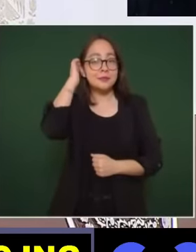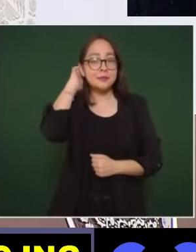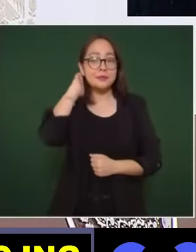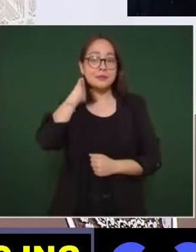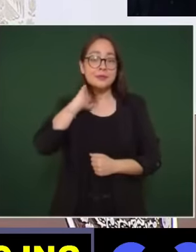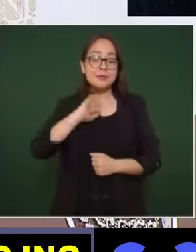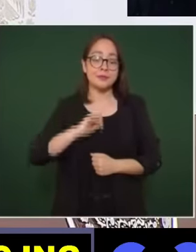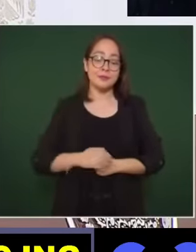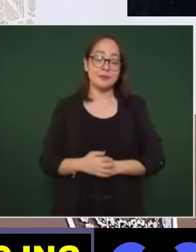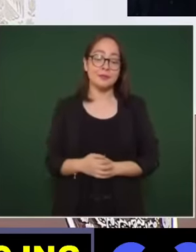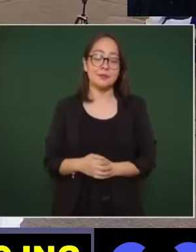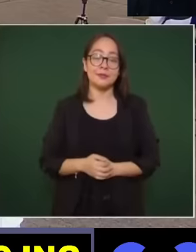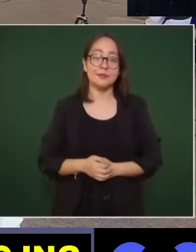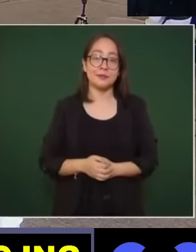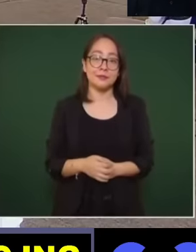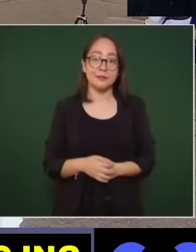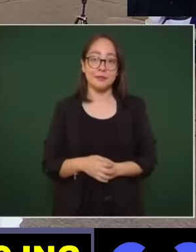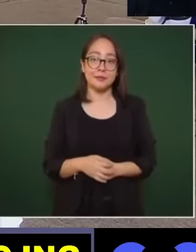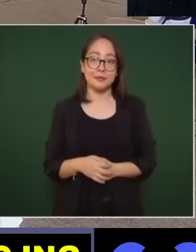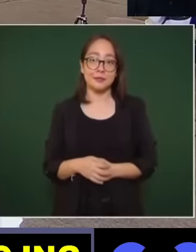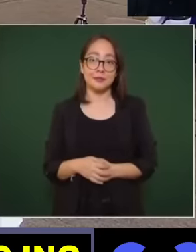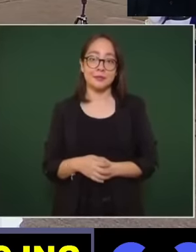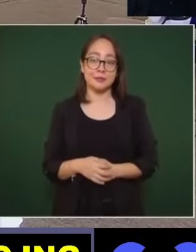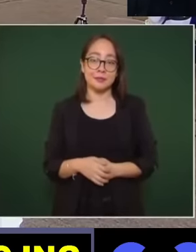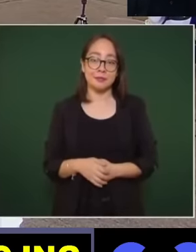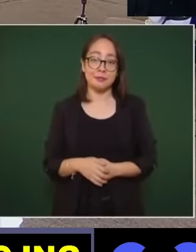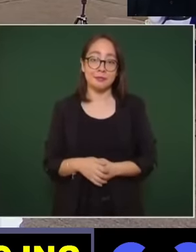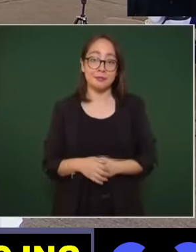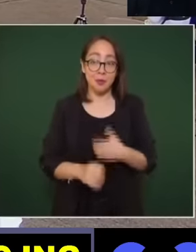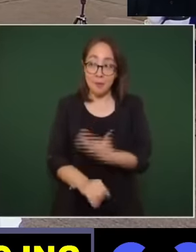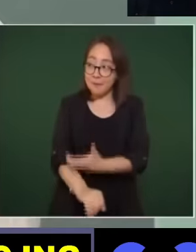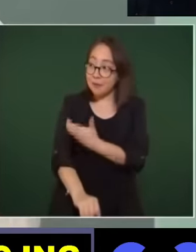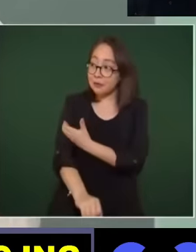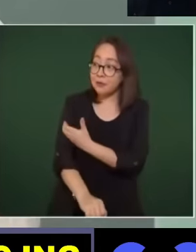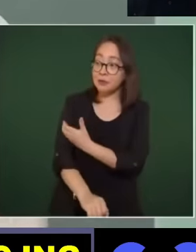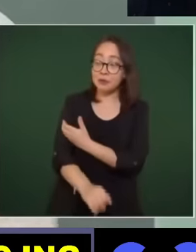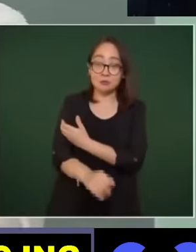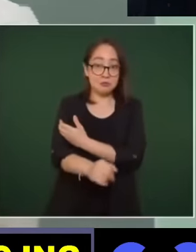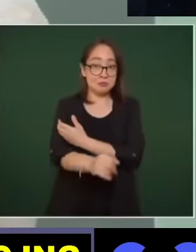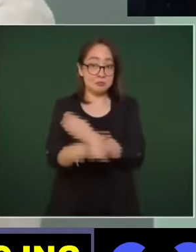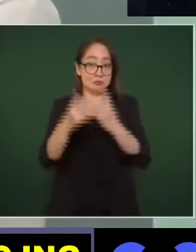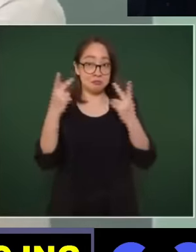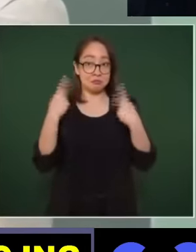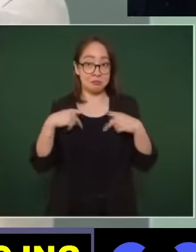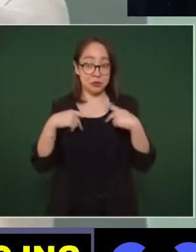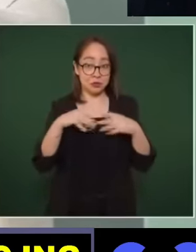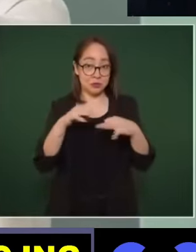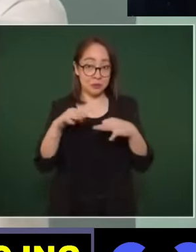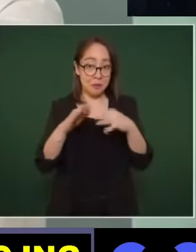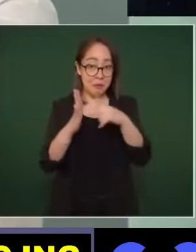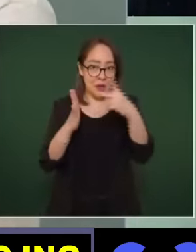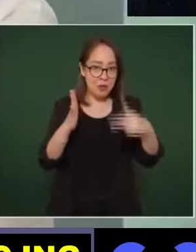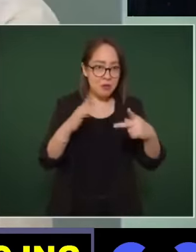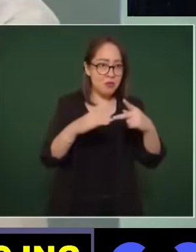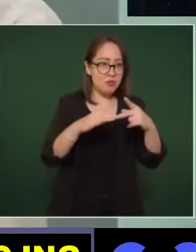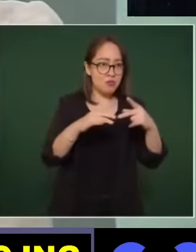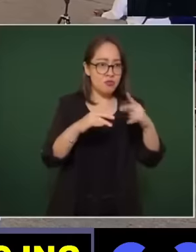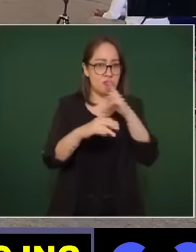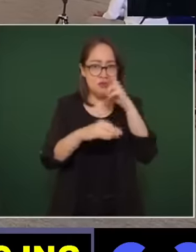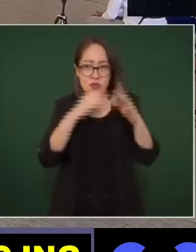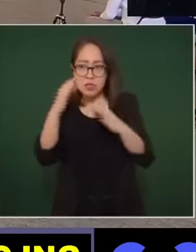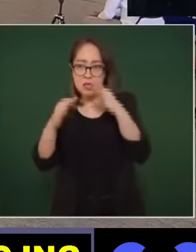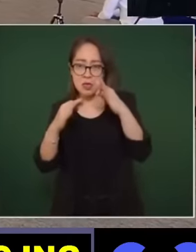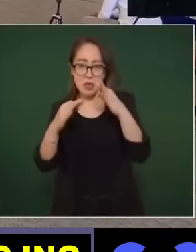compañeros periodistas esta compañera periodista que asesinaron